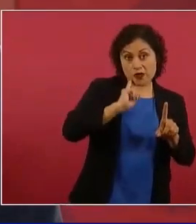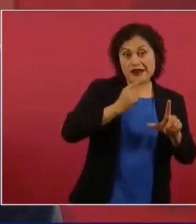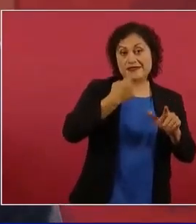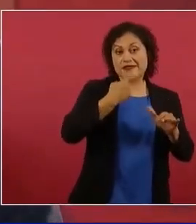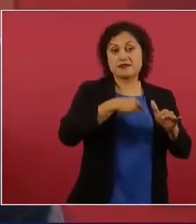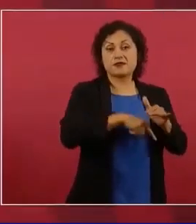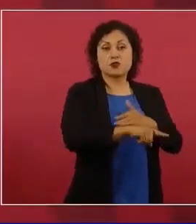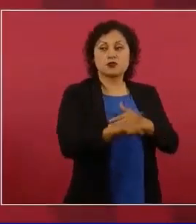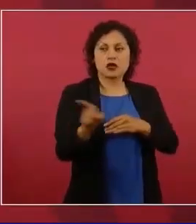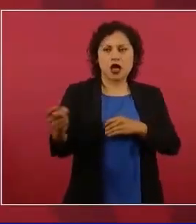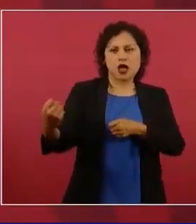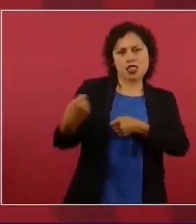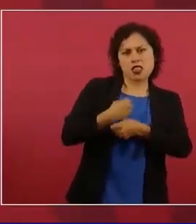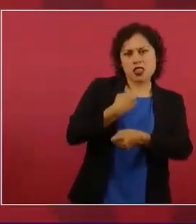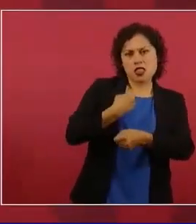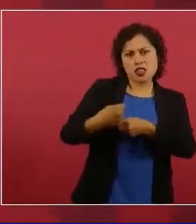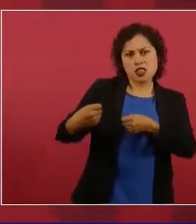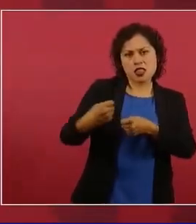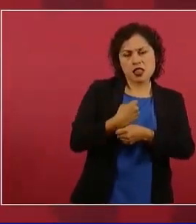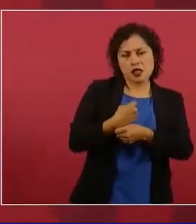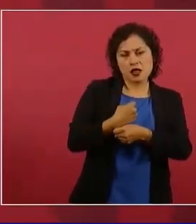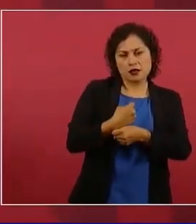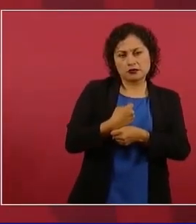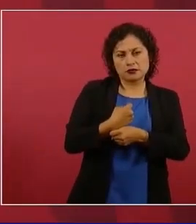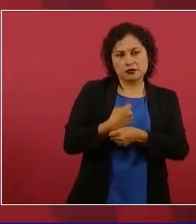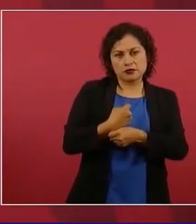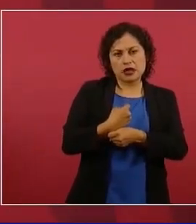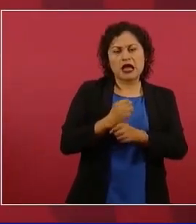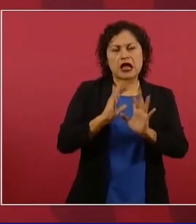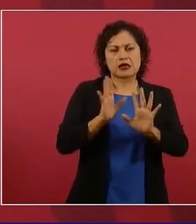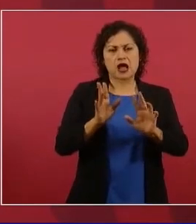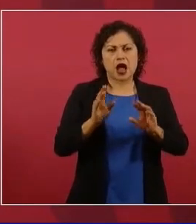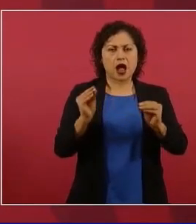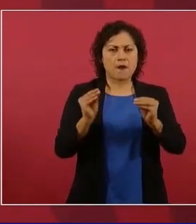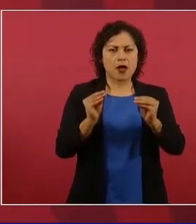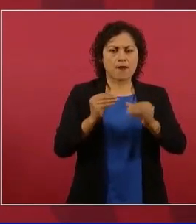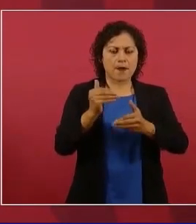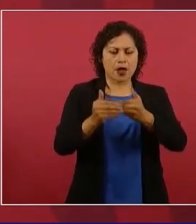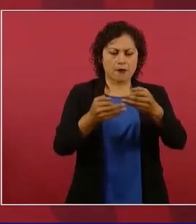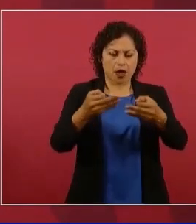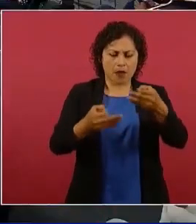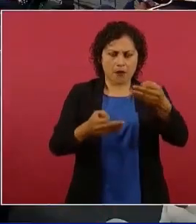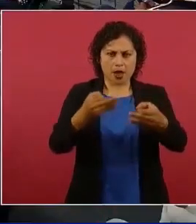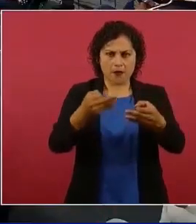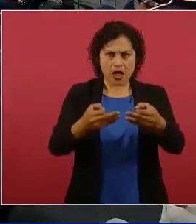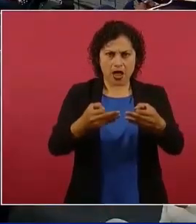y ya resolvieron los jueces, pero todo el proceso